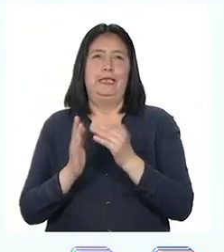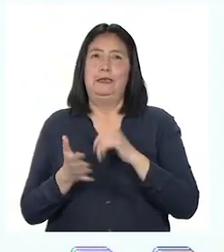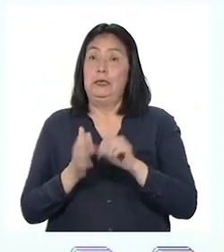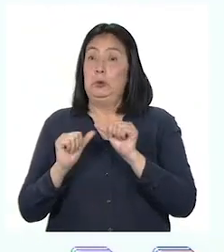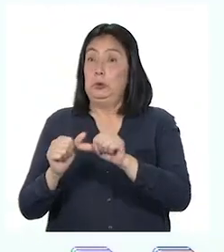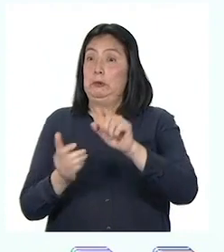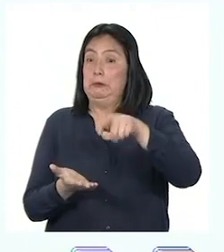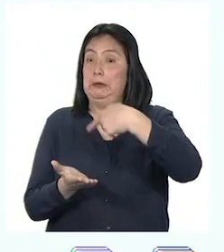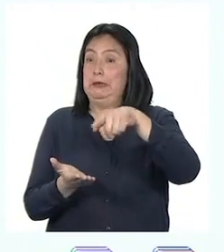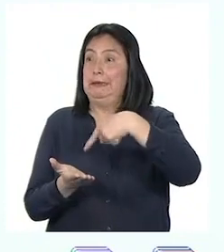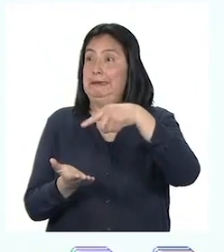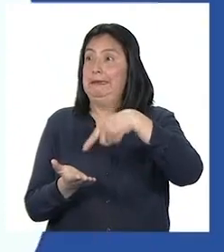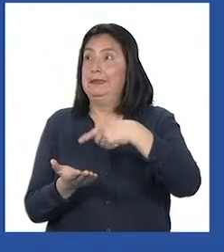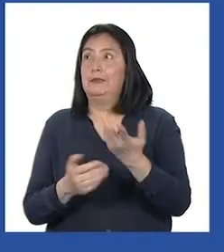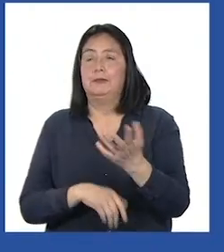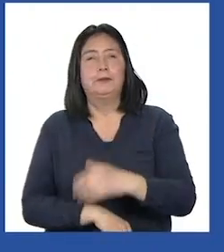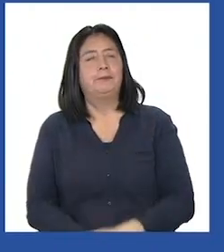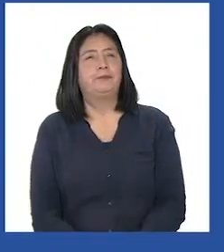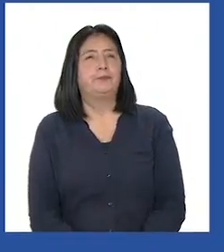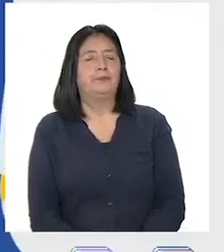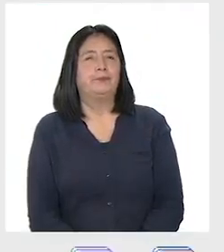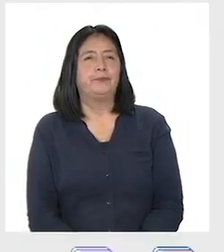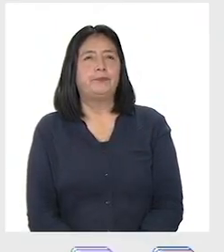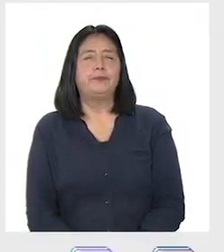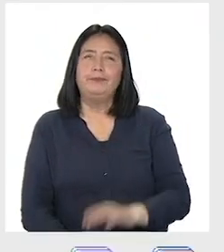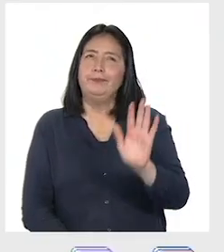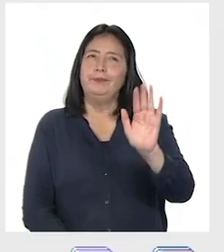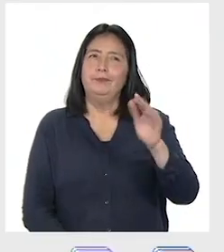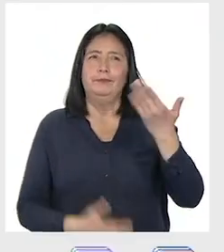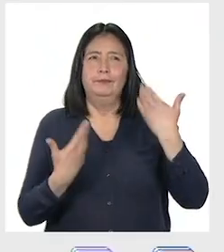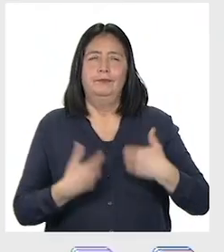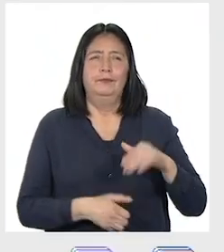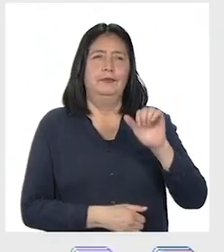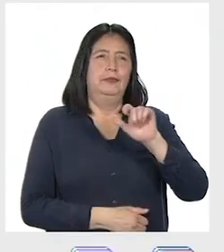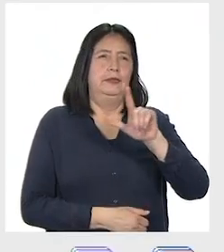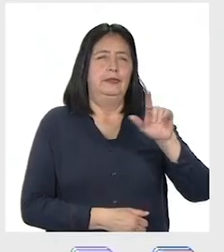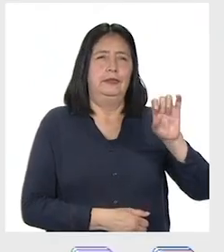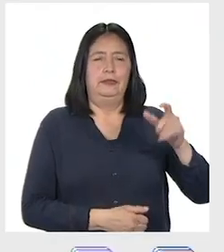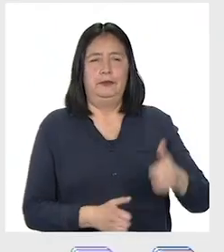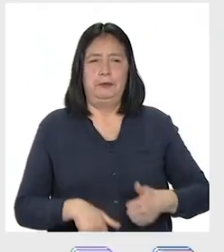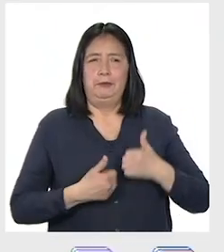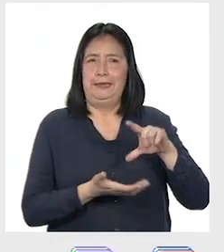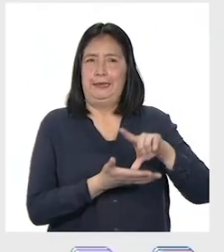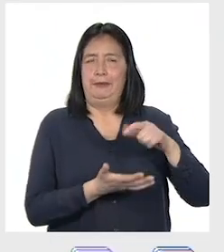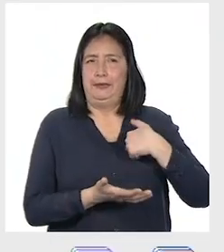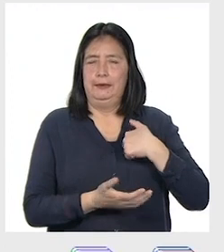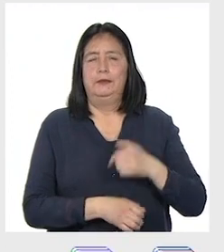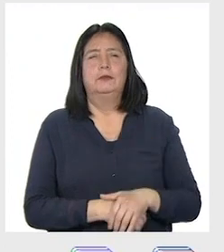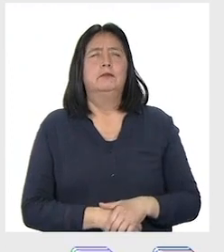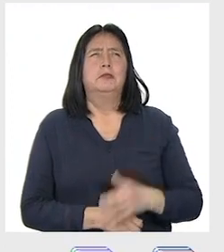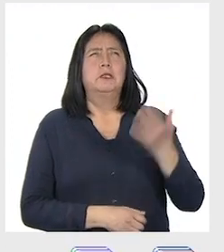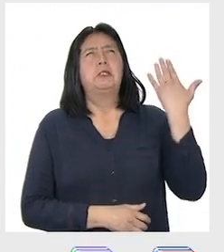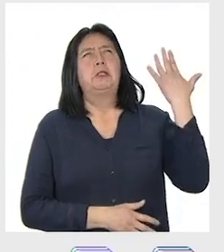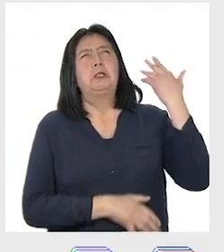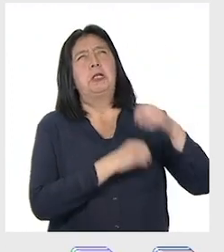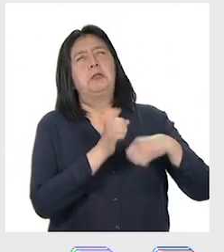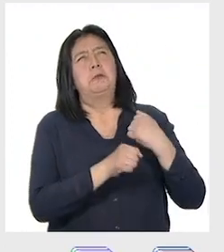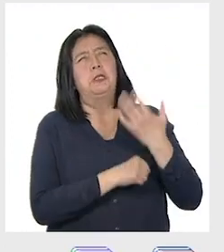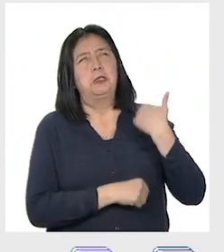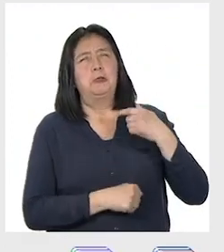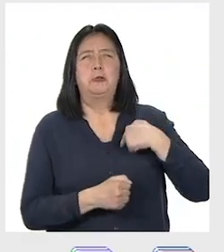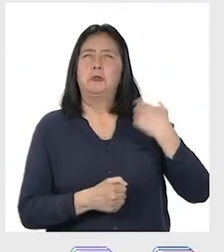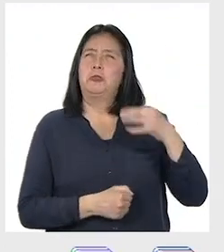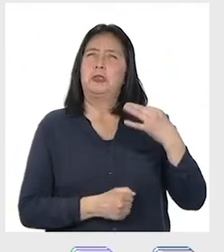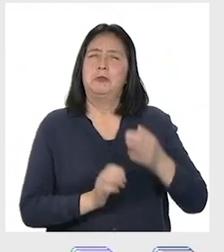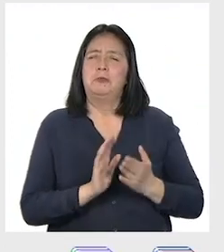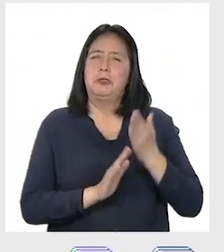Sigamos escuchando los mensajes que nos envían. A ver. Hola, soy Alessandra y vivo en Lima. Hasta el año pasado yo